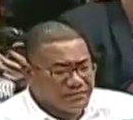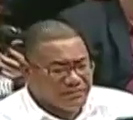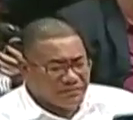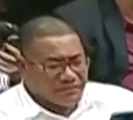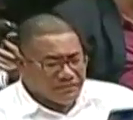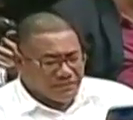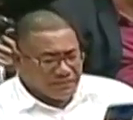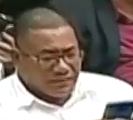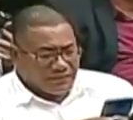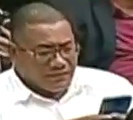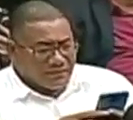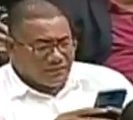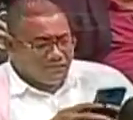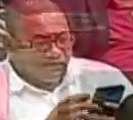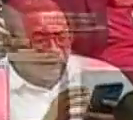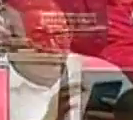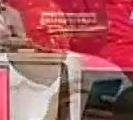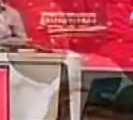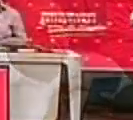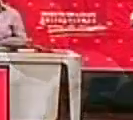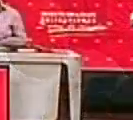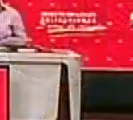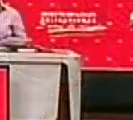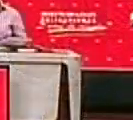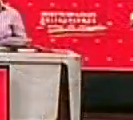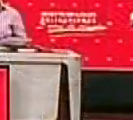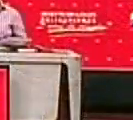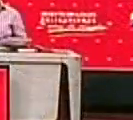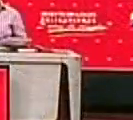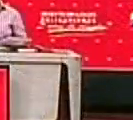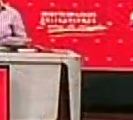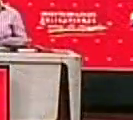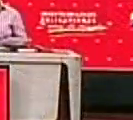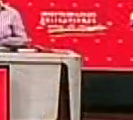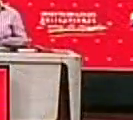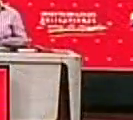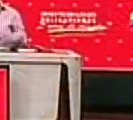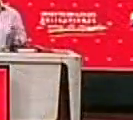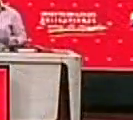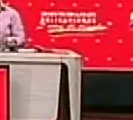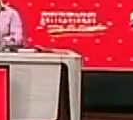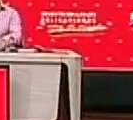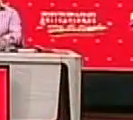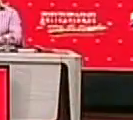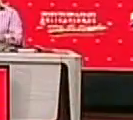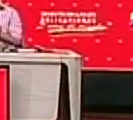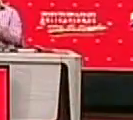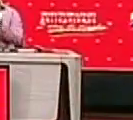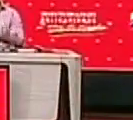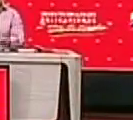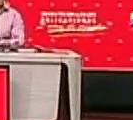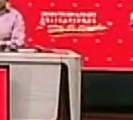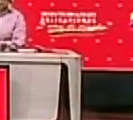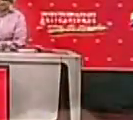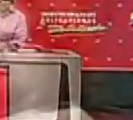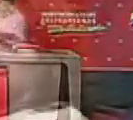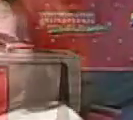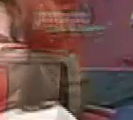plan, las prioridades, las prioridades, siempre tenerlas claras,